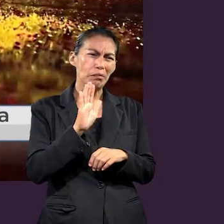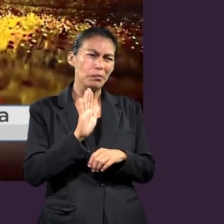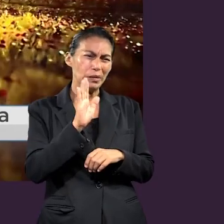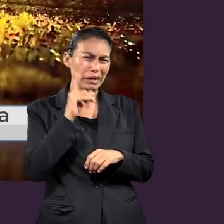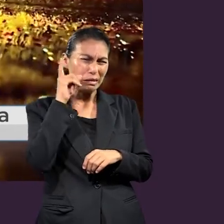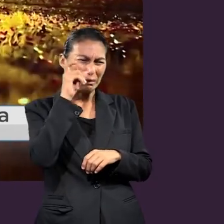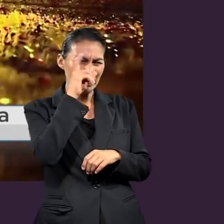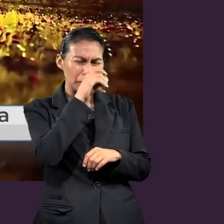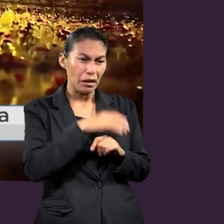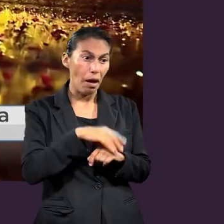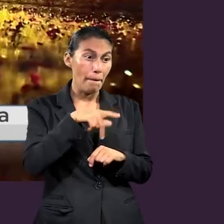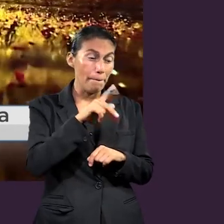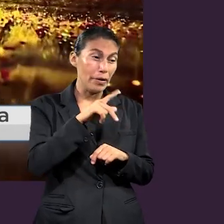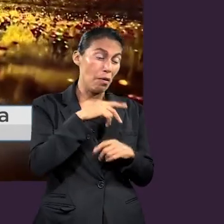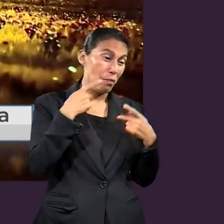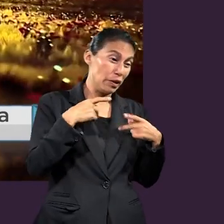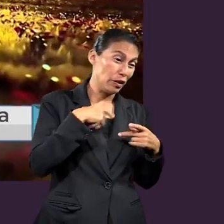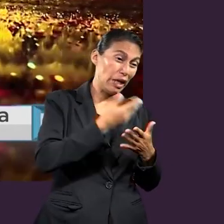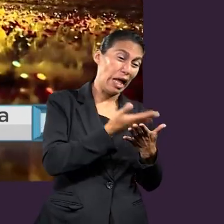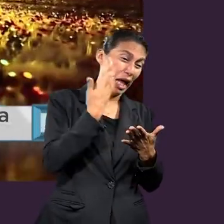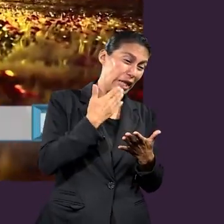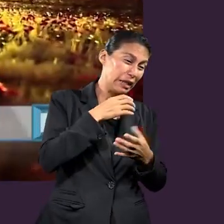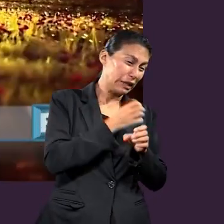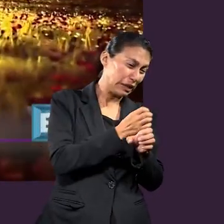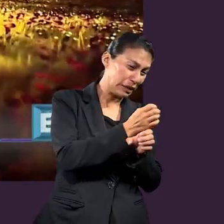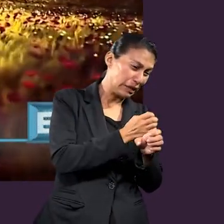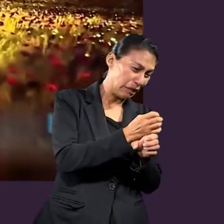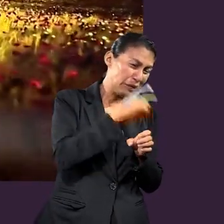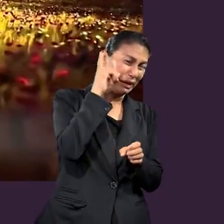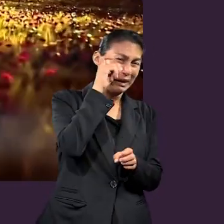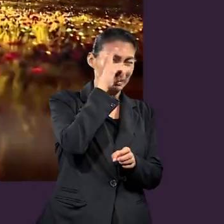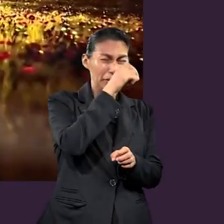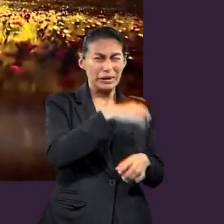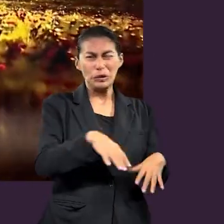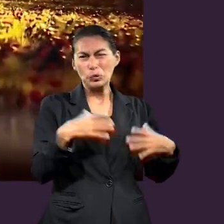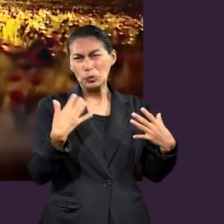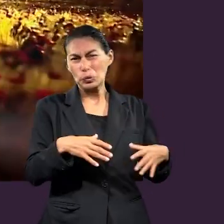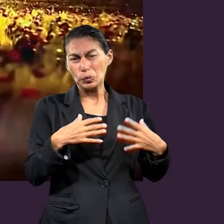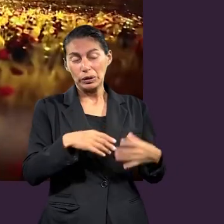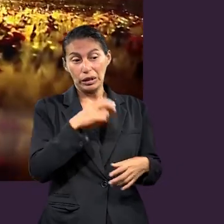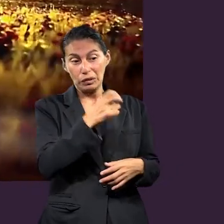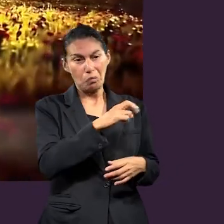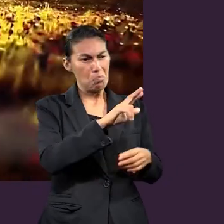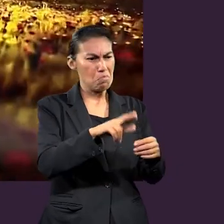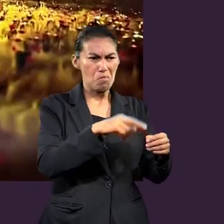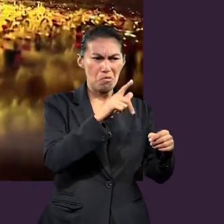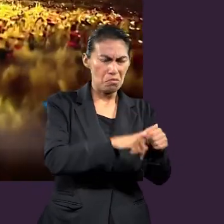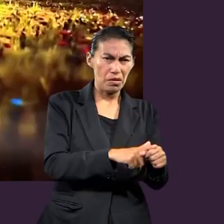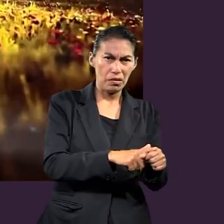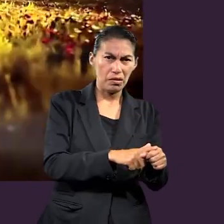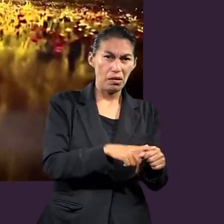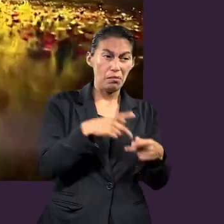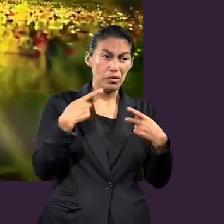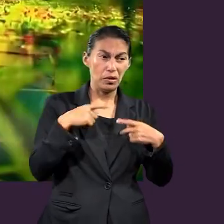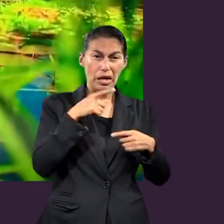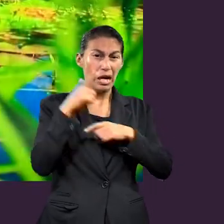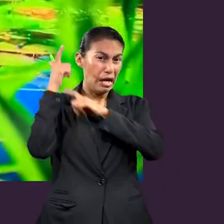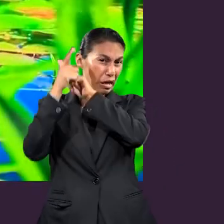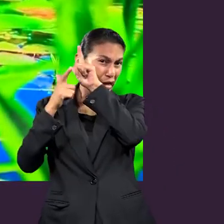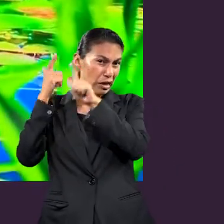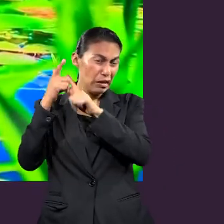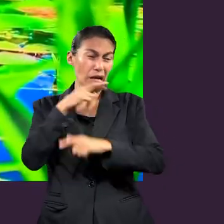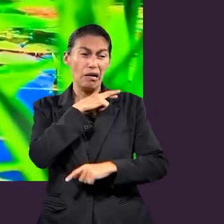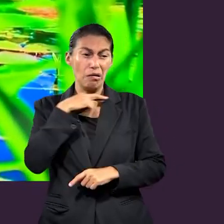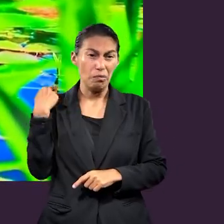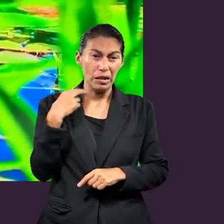complejo entender este aspecto. Pero en aquella sociedad, la esclavitud era parte, era la norma. En el mundo grecorromano,